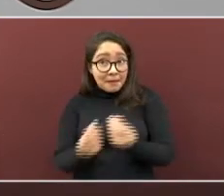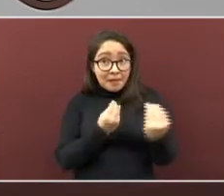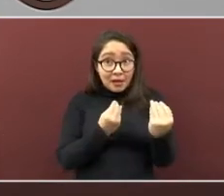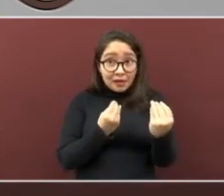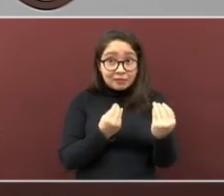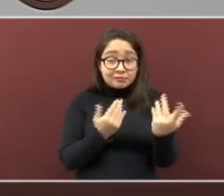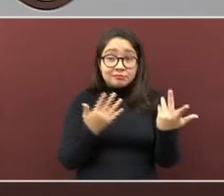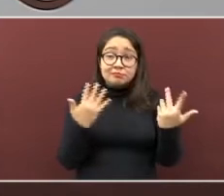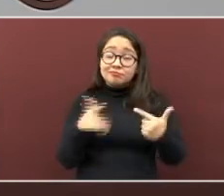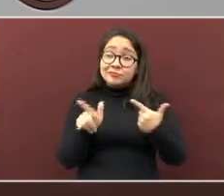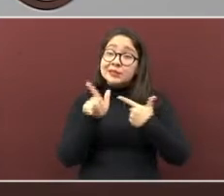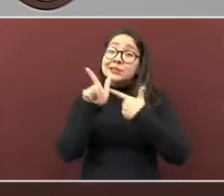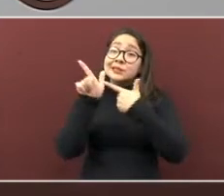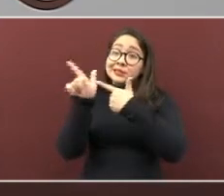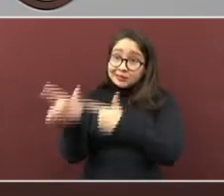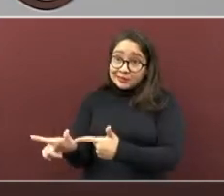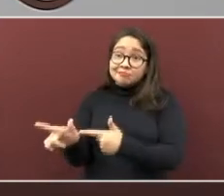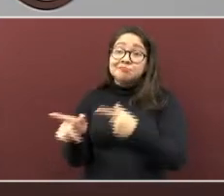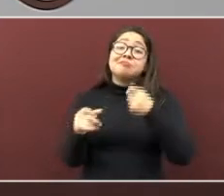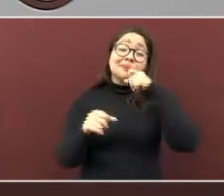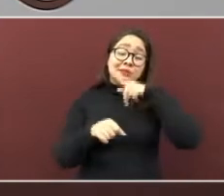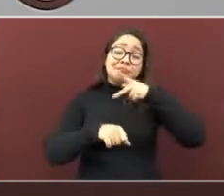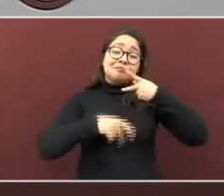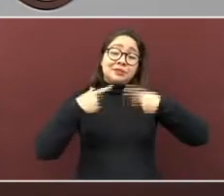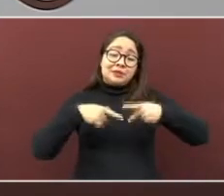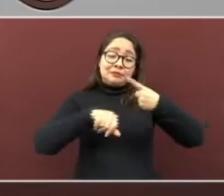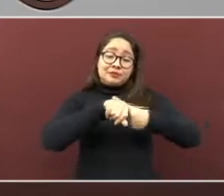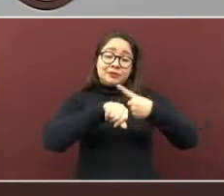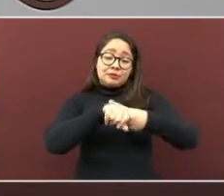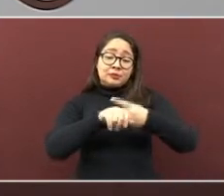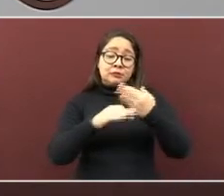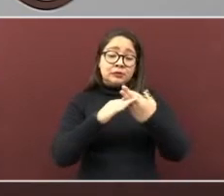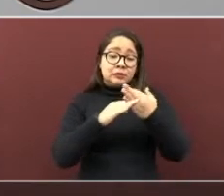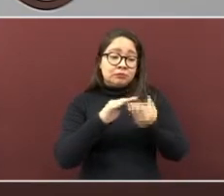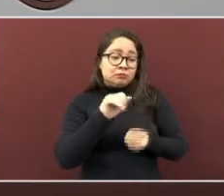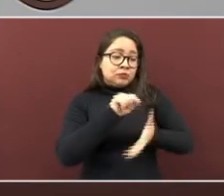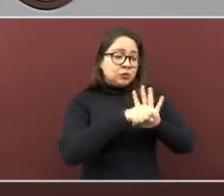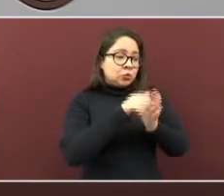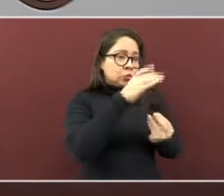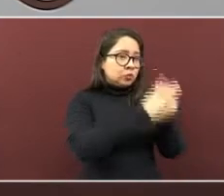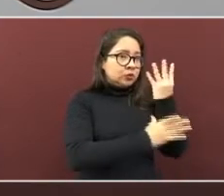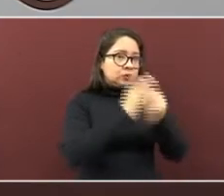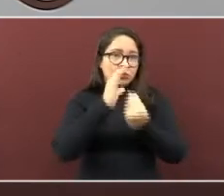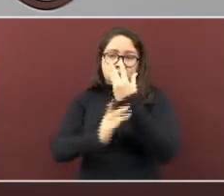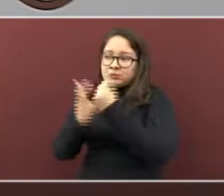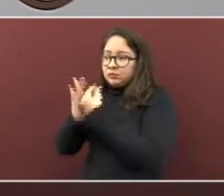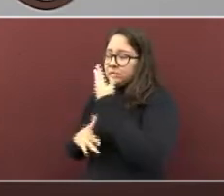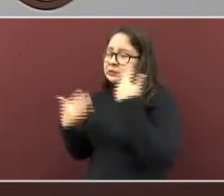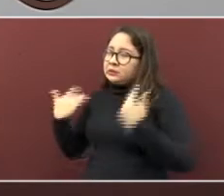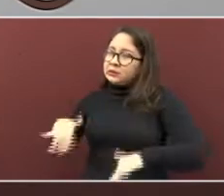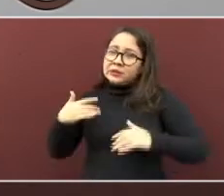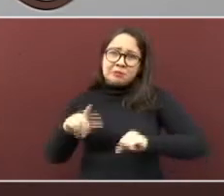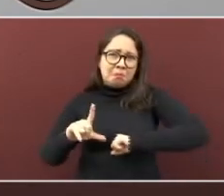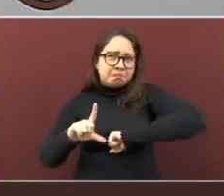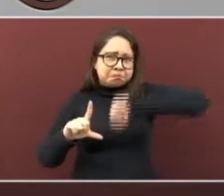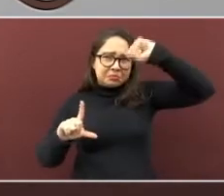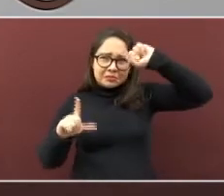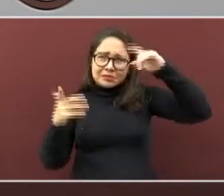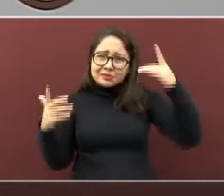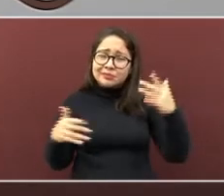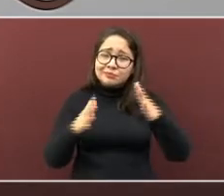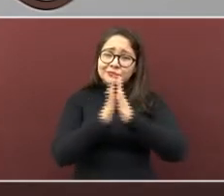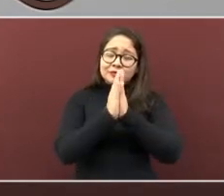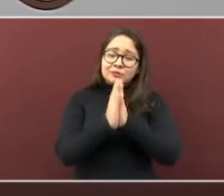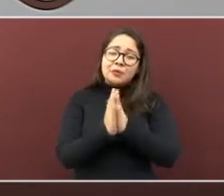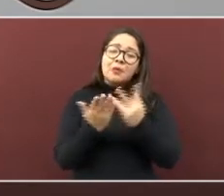activos continúan en aumento. Por eso reiteramos, queridísima familia Veracruzana,